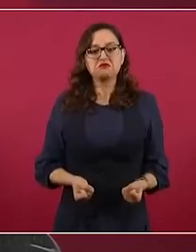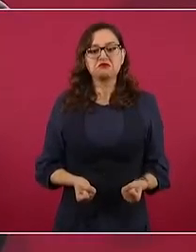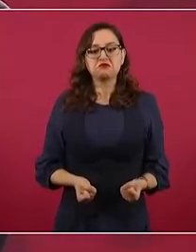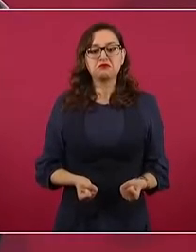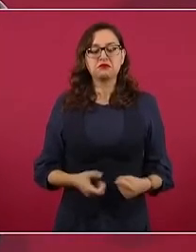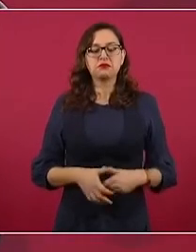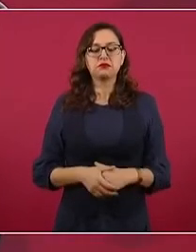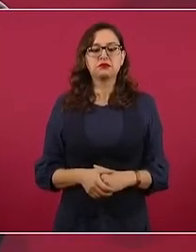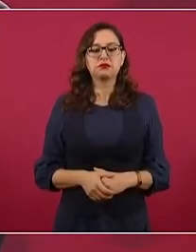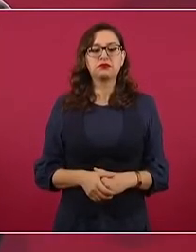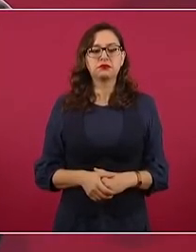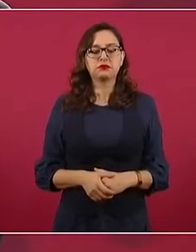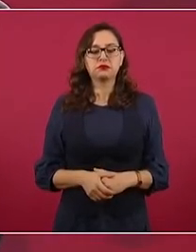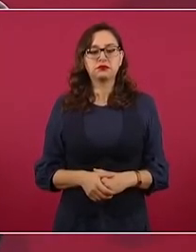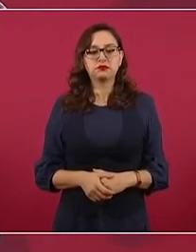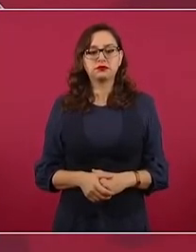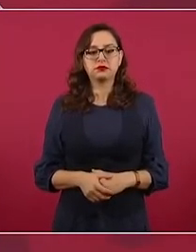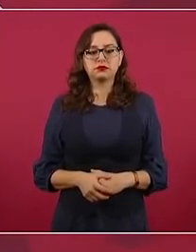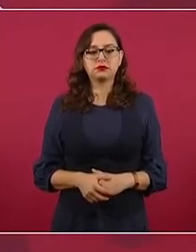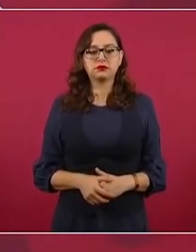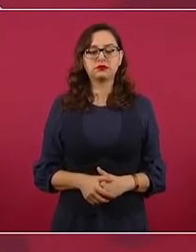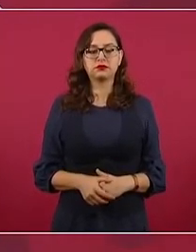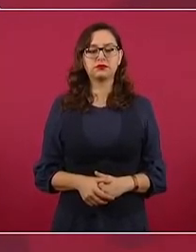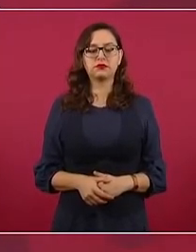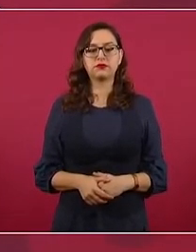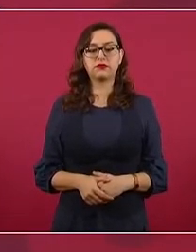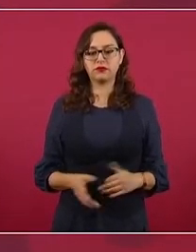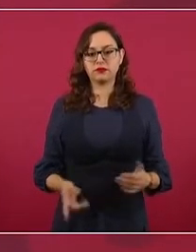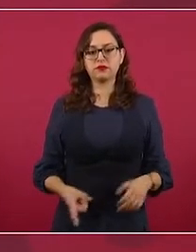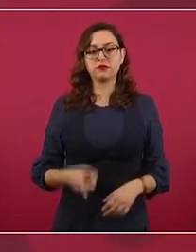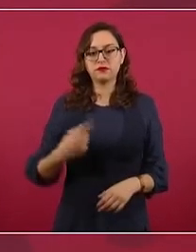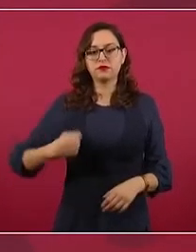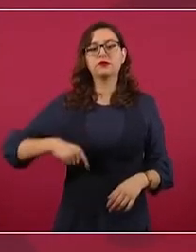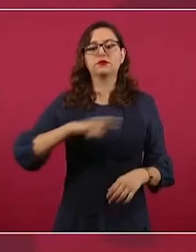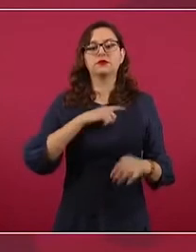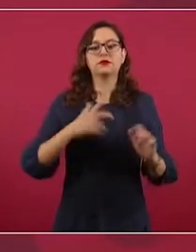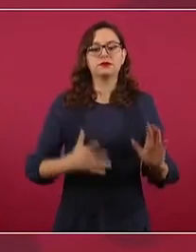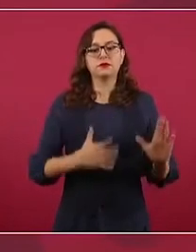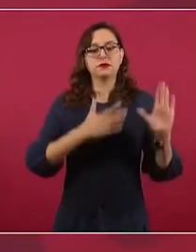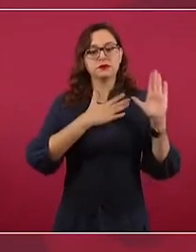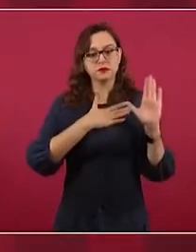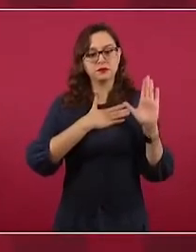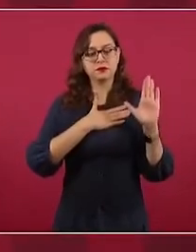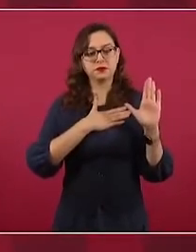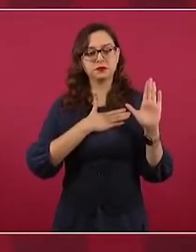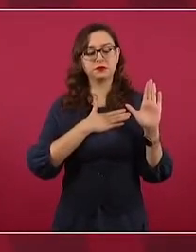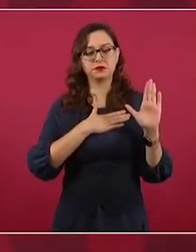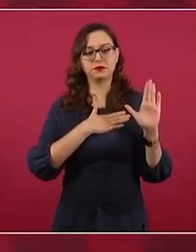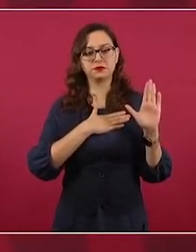porque estamos comprometidos a hacer realidad